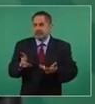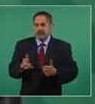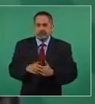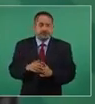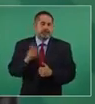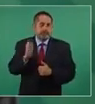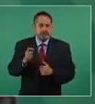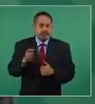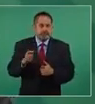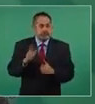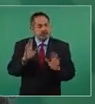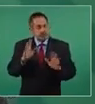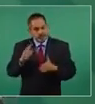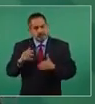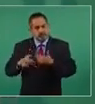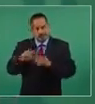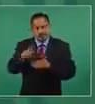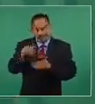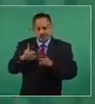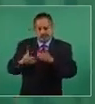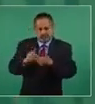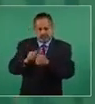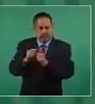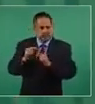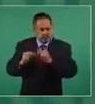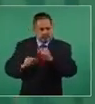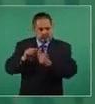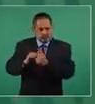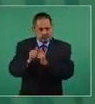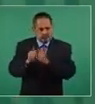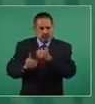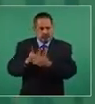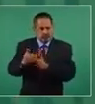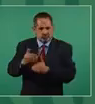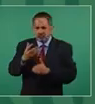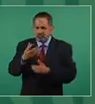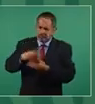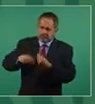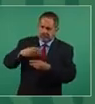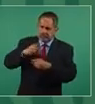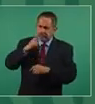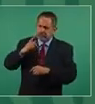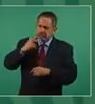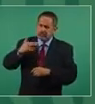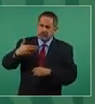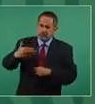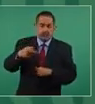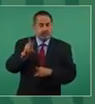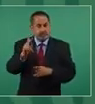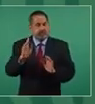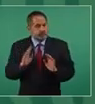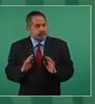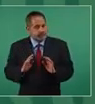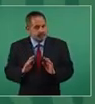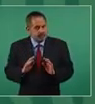Entonces, vamos poco a poco recuperándonos, pero